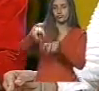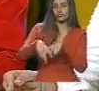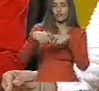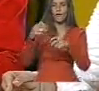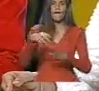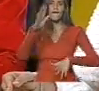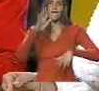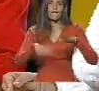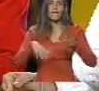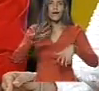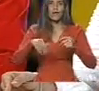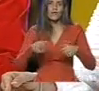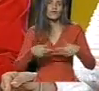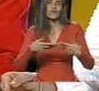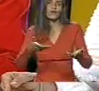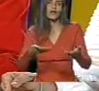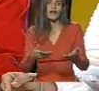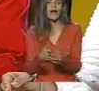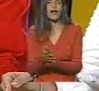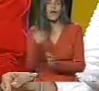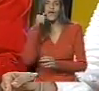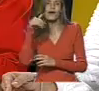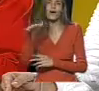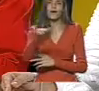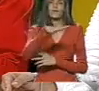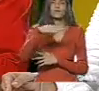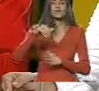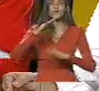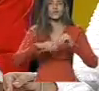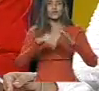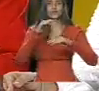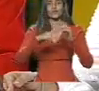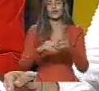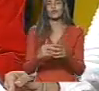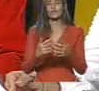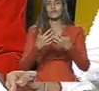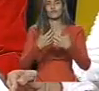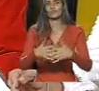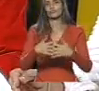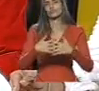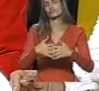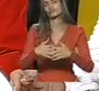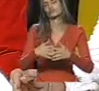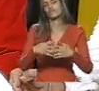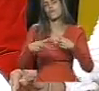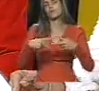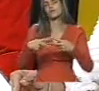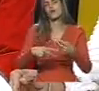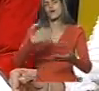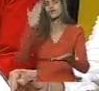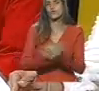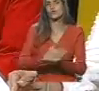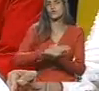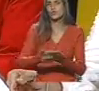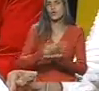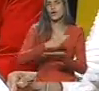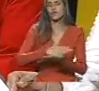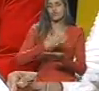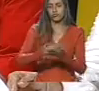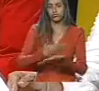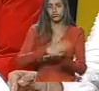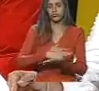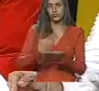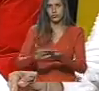Barlovento, para entregarle manos de campesinos. La construcción de una planta procesadora de yuca para cúpira.